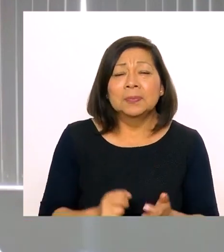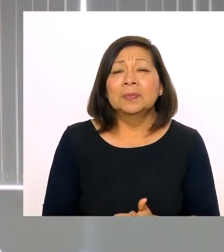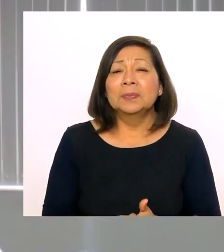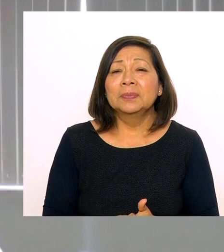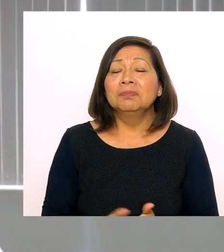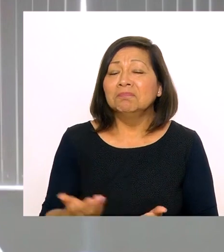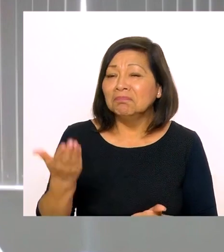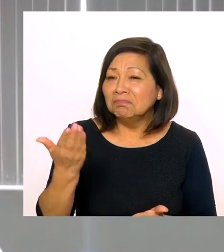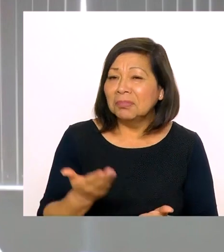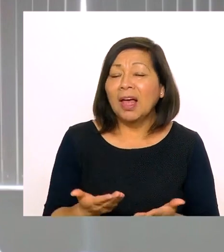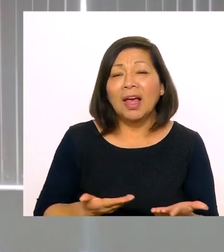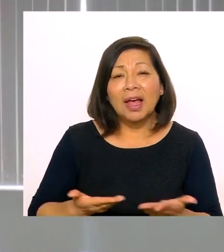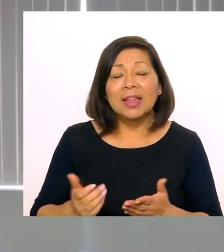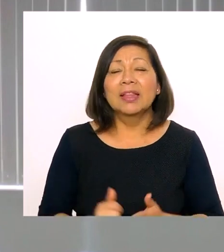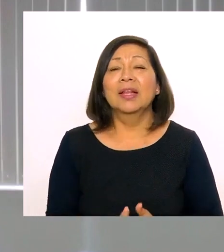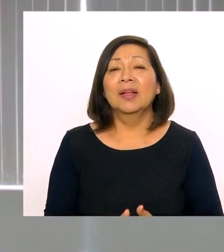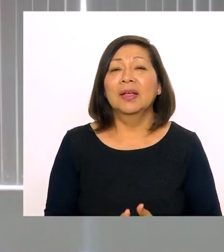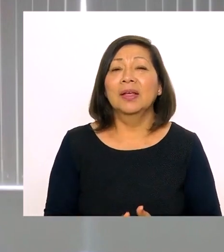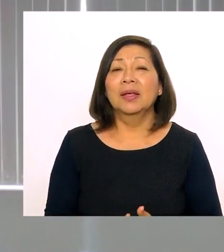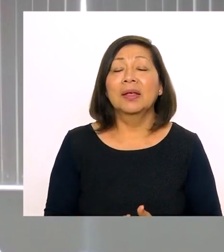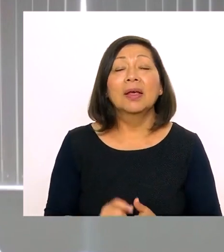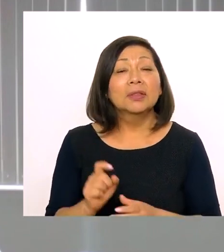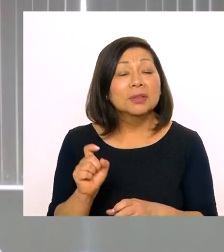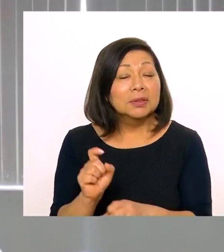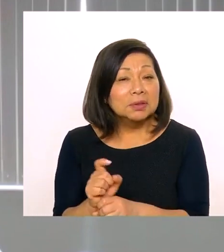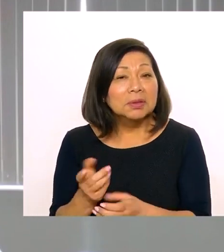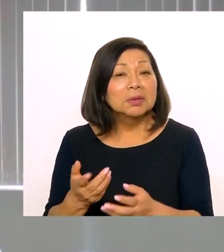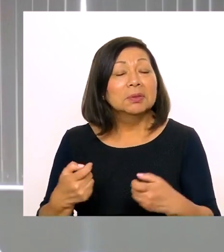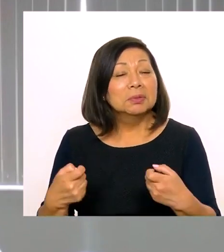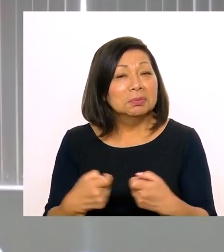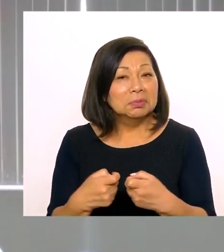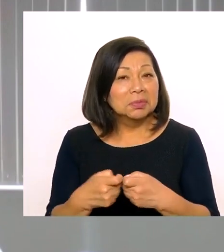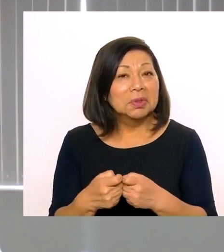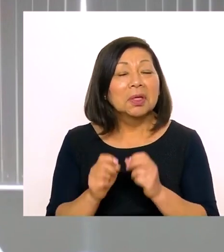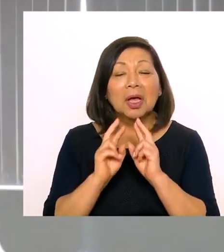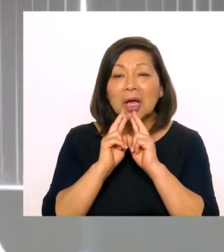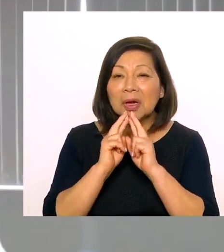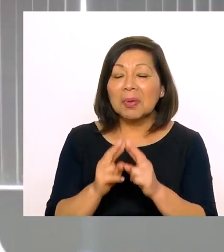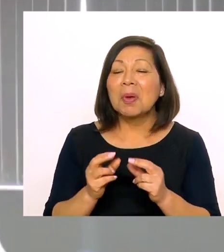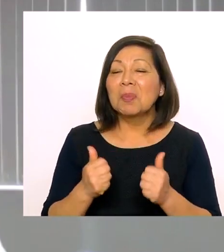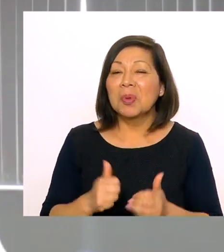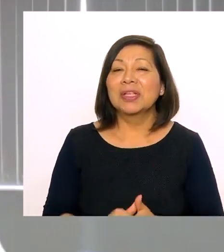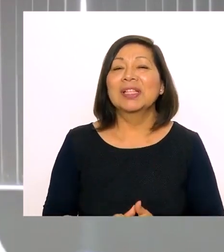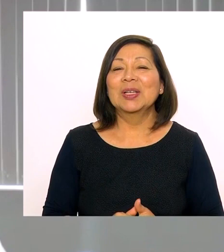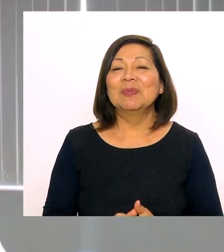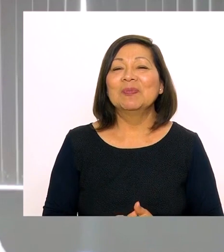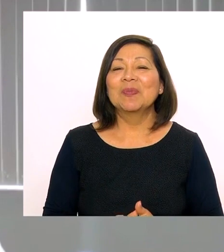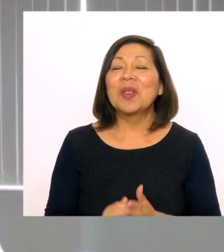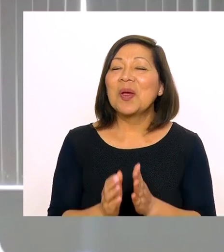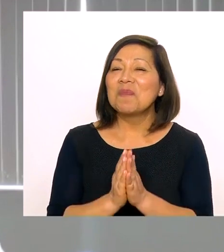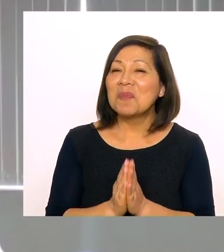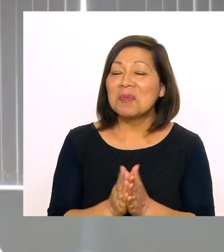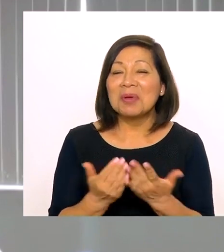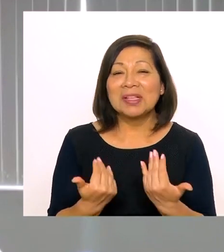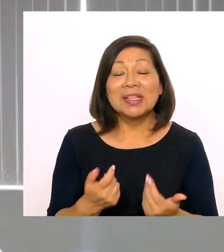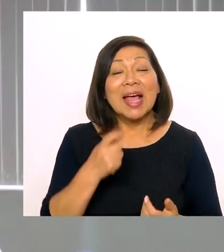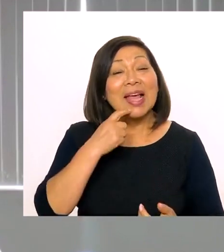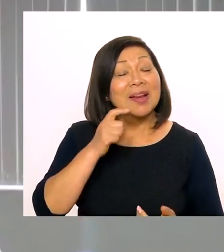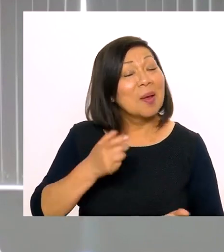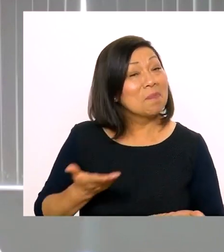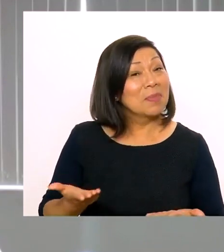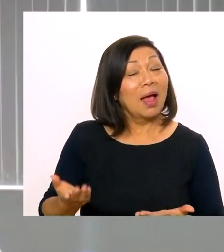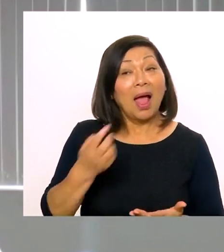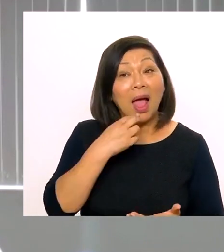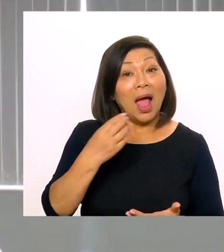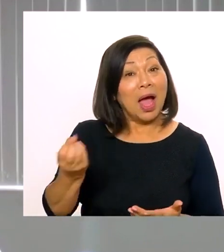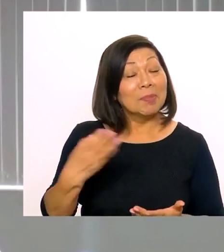siéntanse muy seguros de que vamos a recibirlos y atenderlos, y nuestra capacidad virtual va a darle respuesta efectiva. Así que,